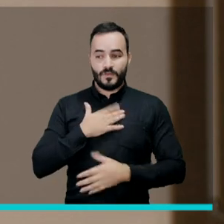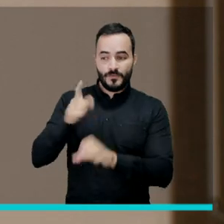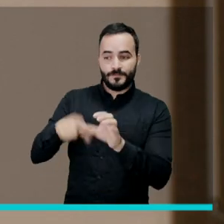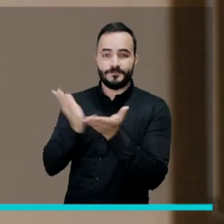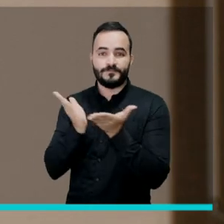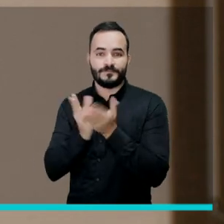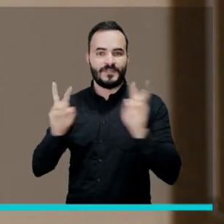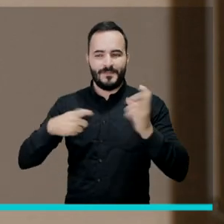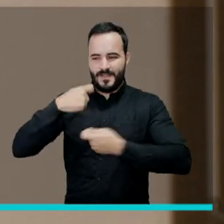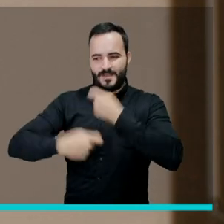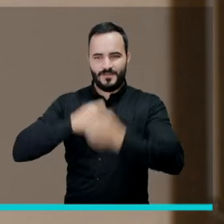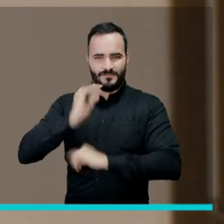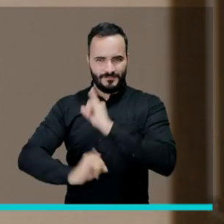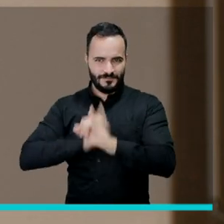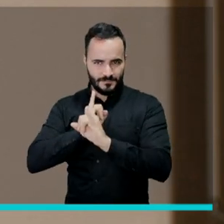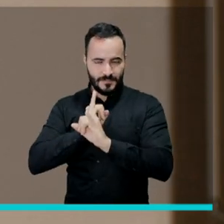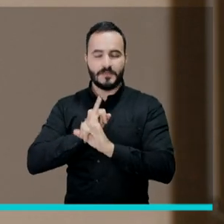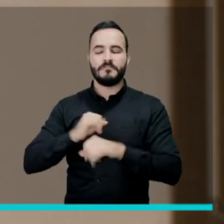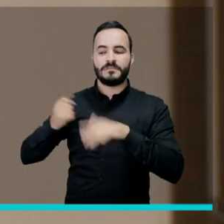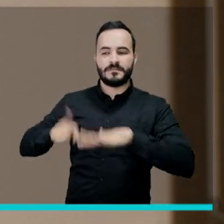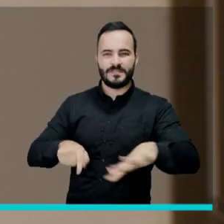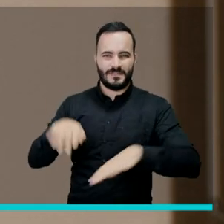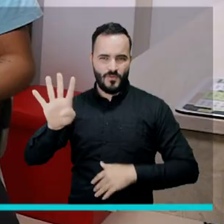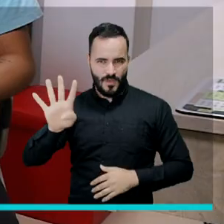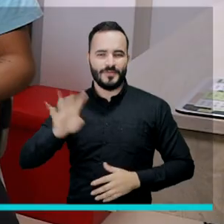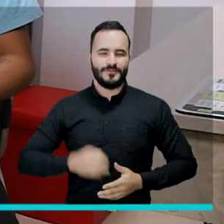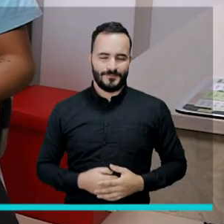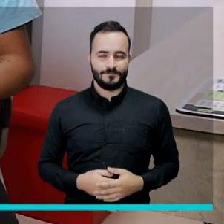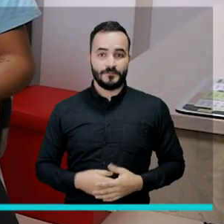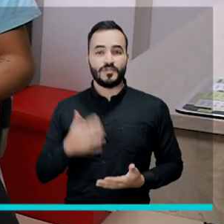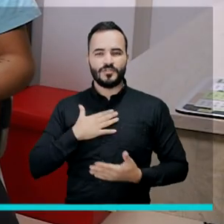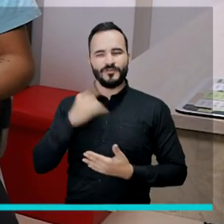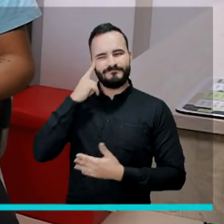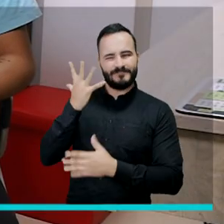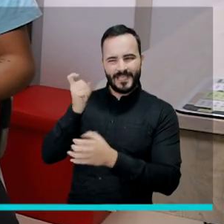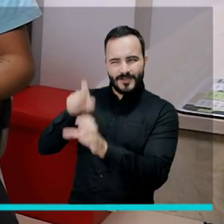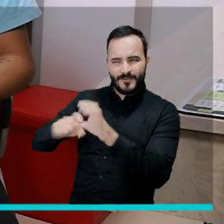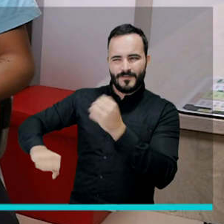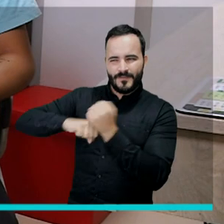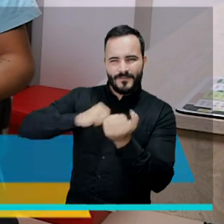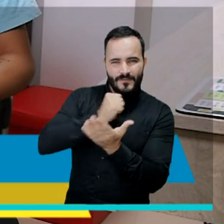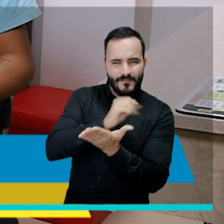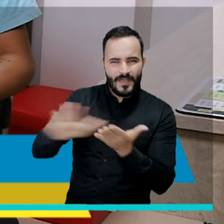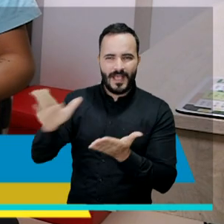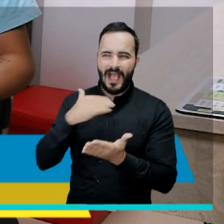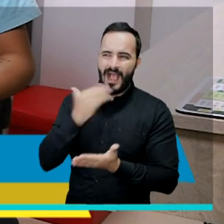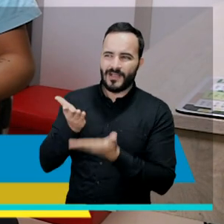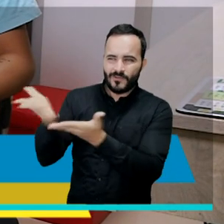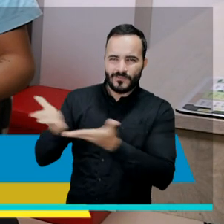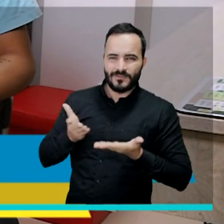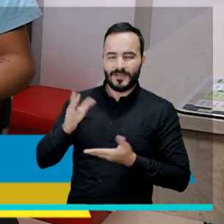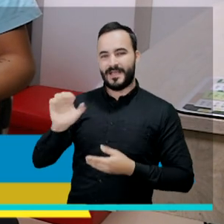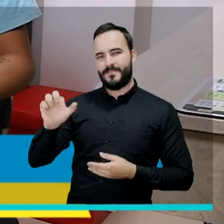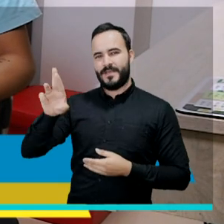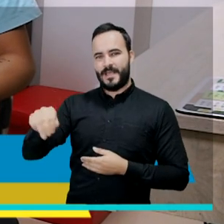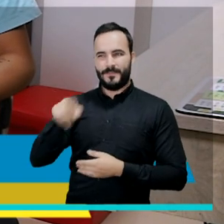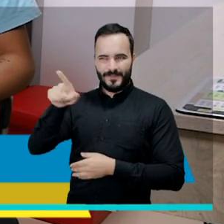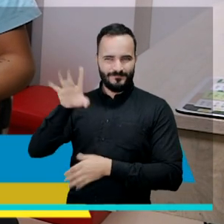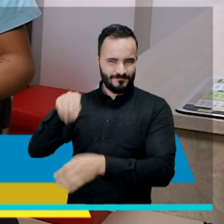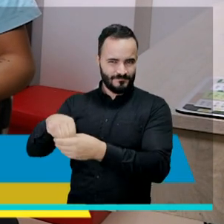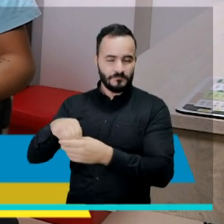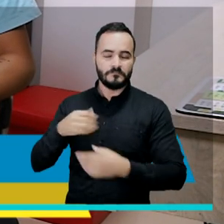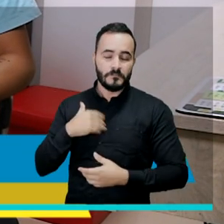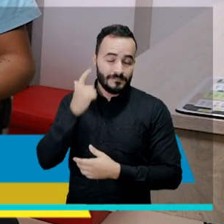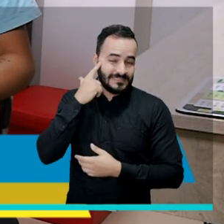Yo estoy en negocios internacionales y estoy en el cuarto semestre. Yo decidí aplicar al fondo de EPM debido a que esto era como una